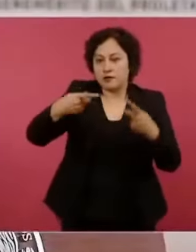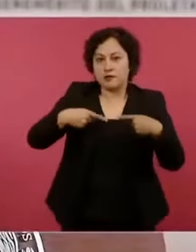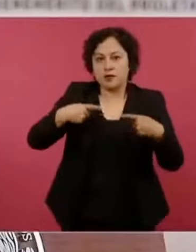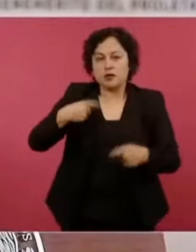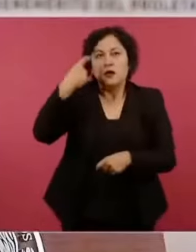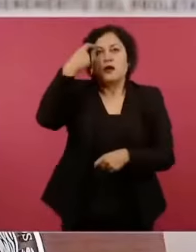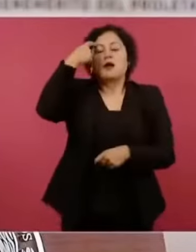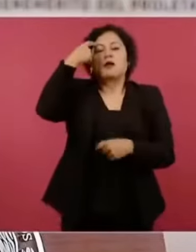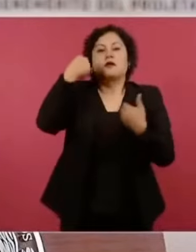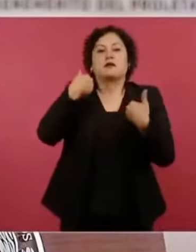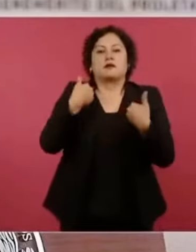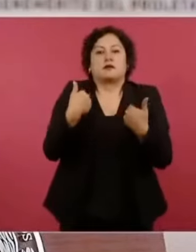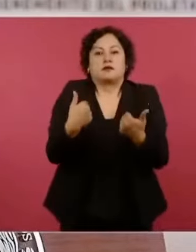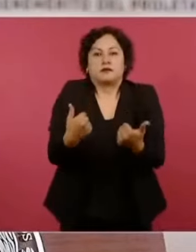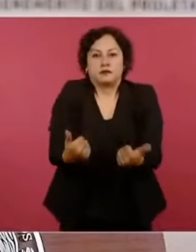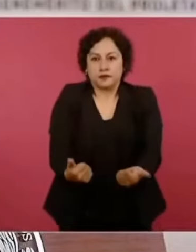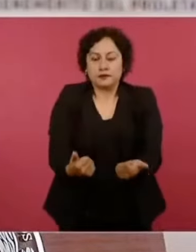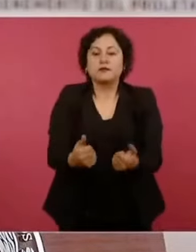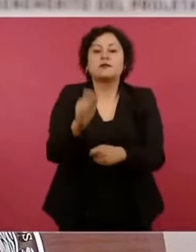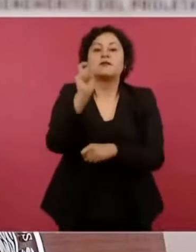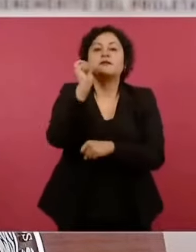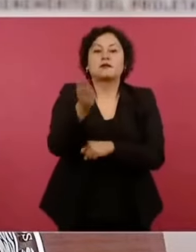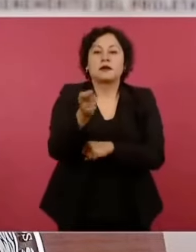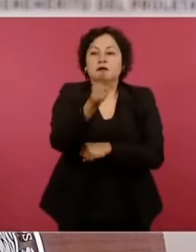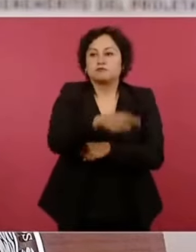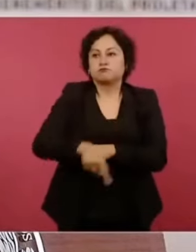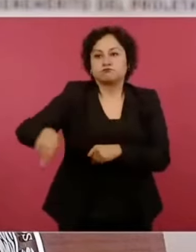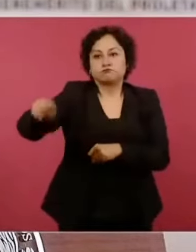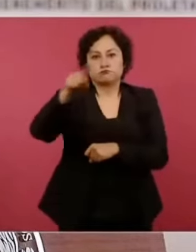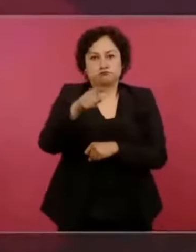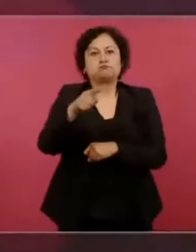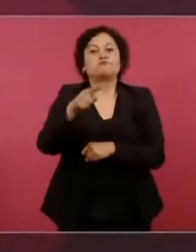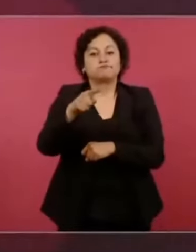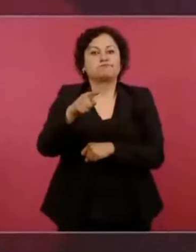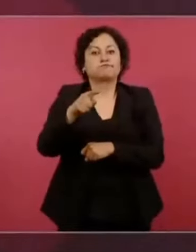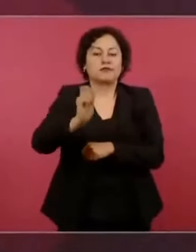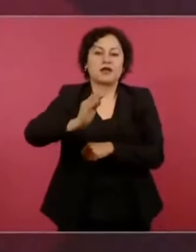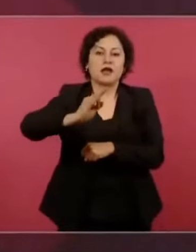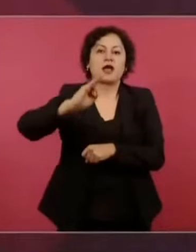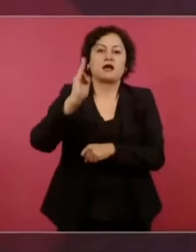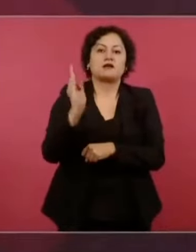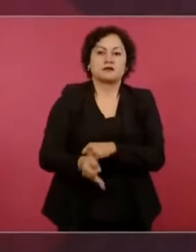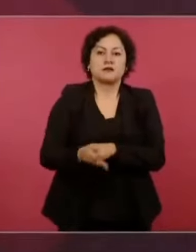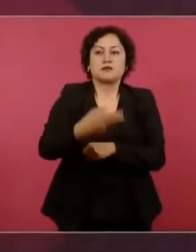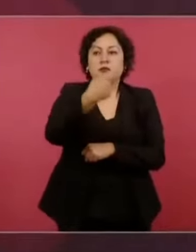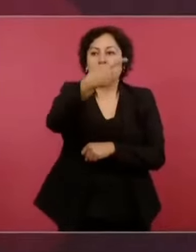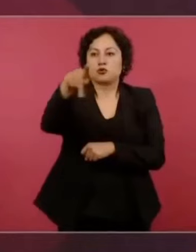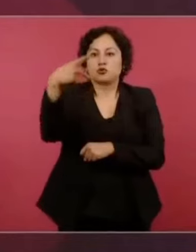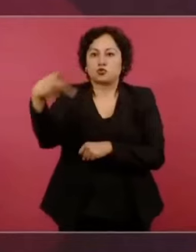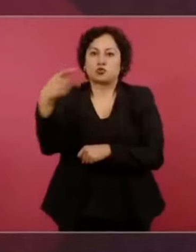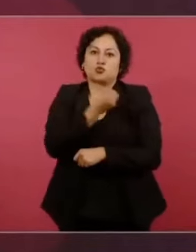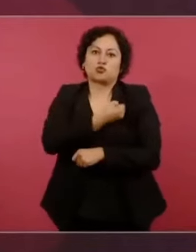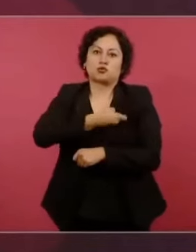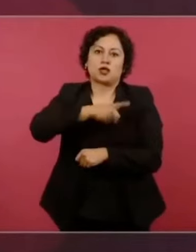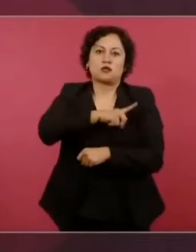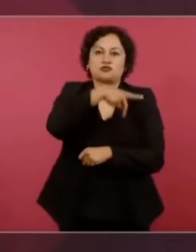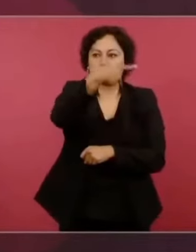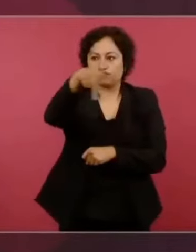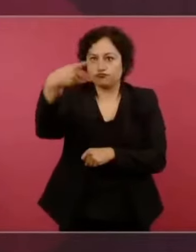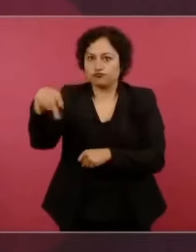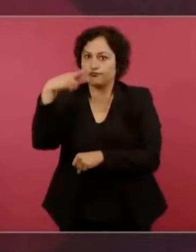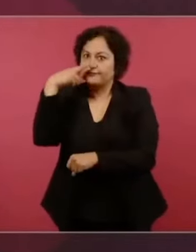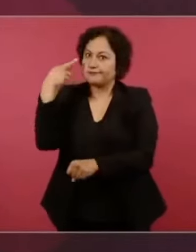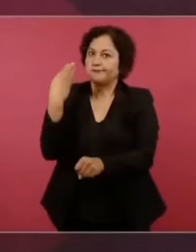constituya consciente y convencidamente como el primer responsable en el cuidado de su salud.